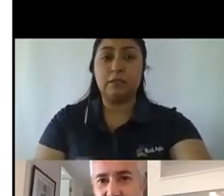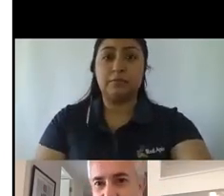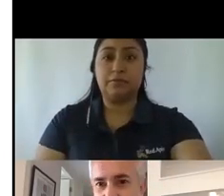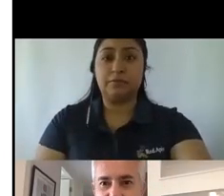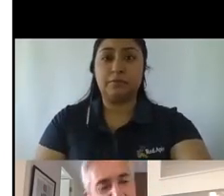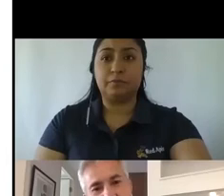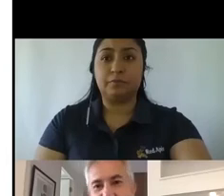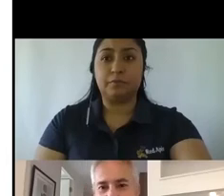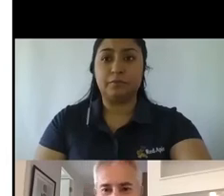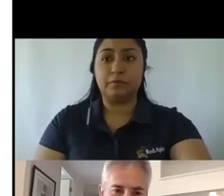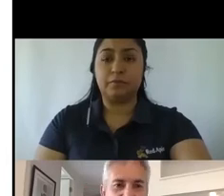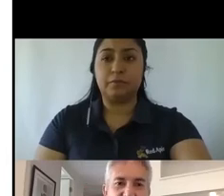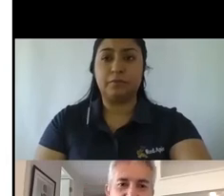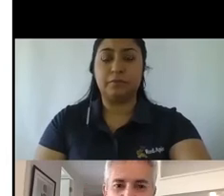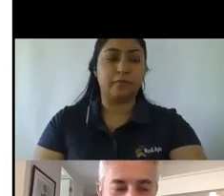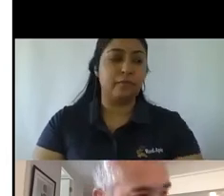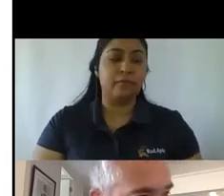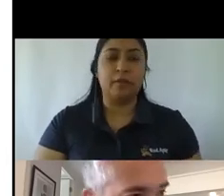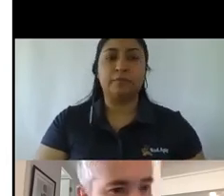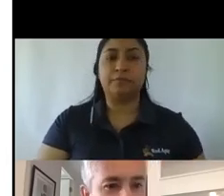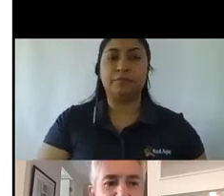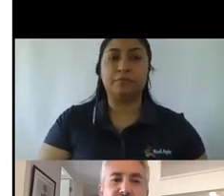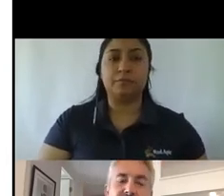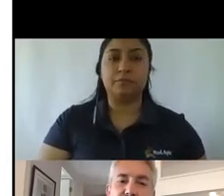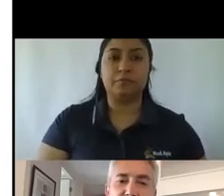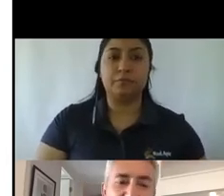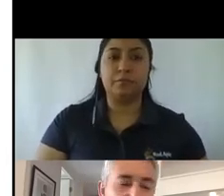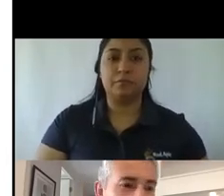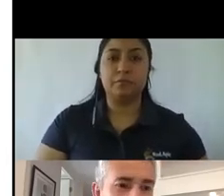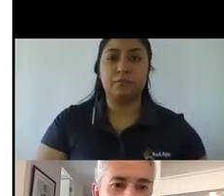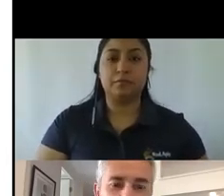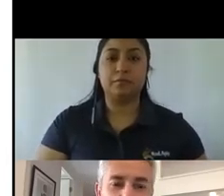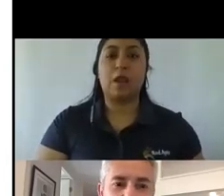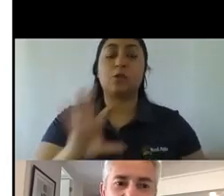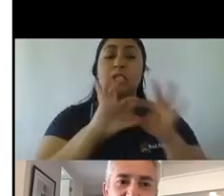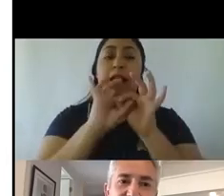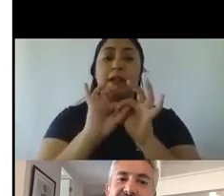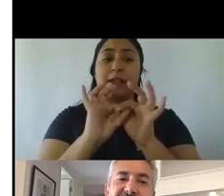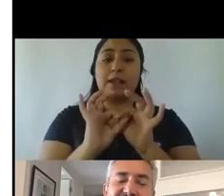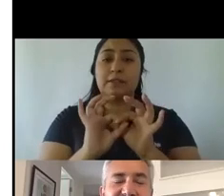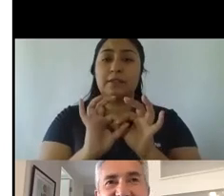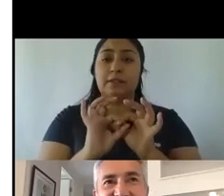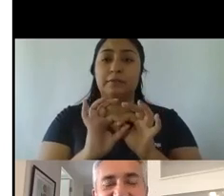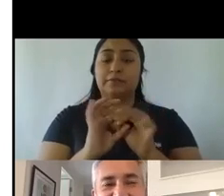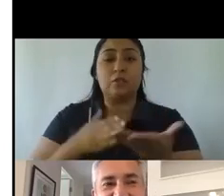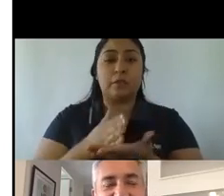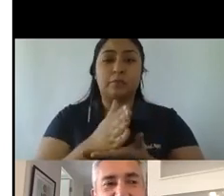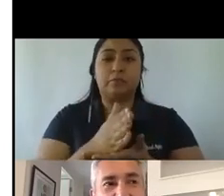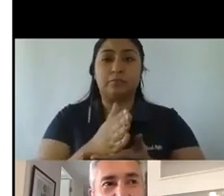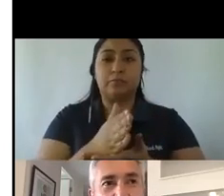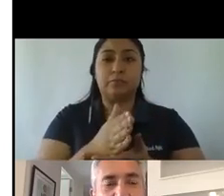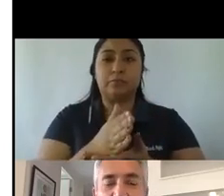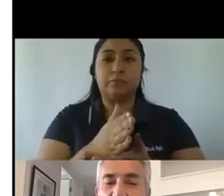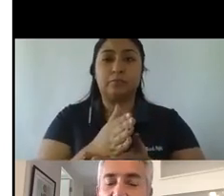Sí, se ve bien, se ve bien, se ve bien. Muchísimas gracias. Bueno, entonces con esto, solo partir. Y la